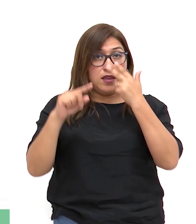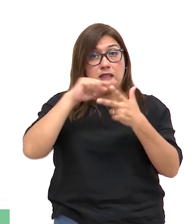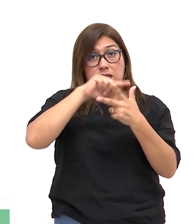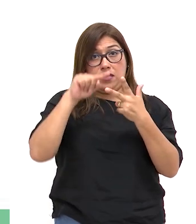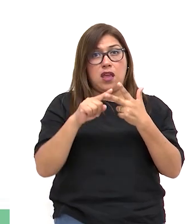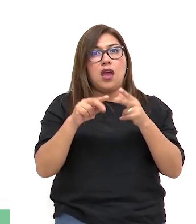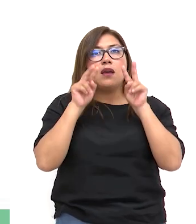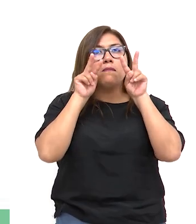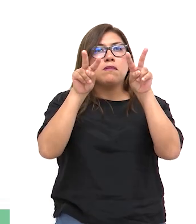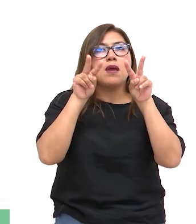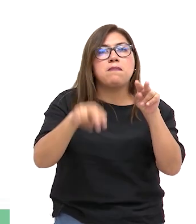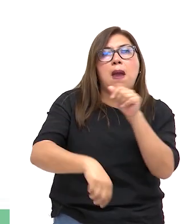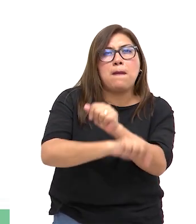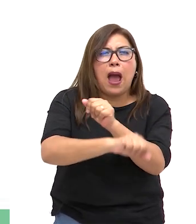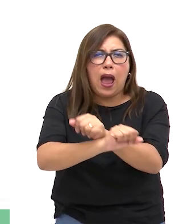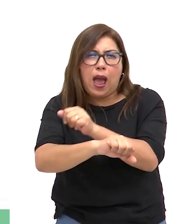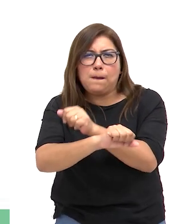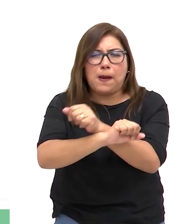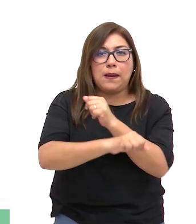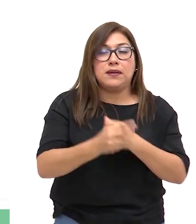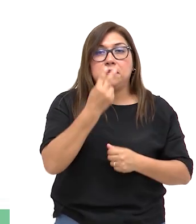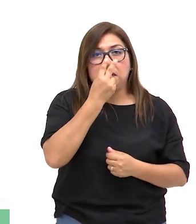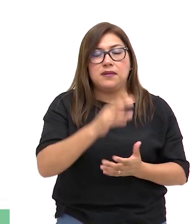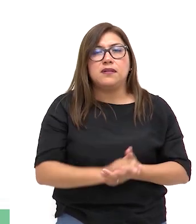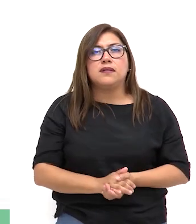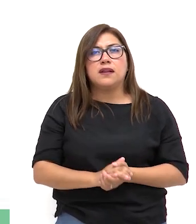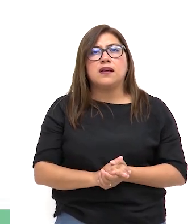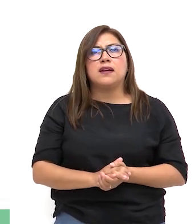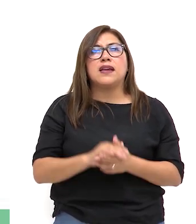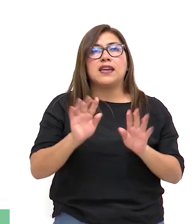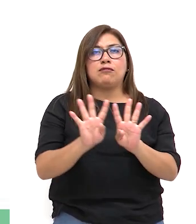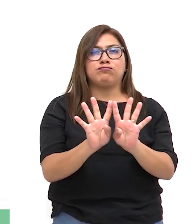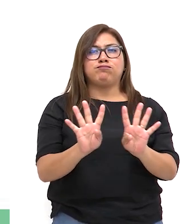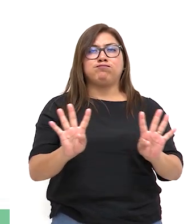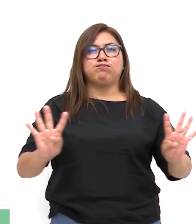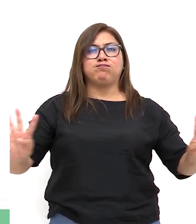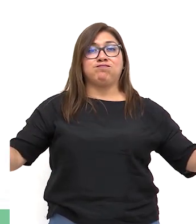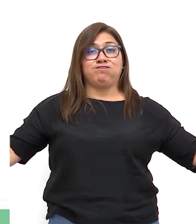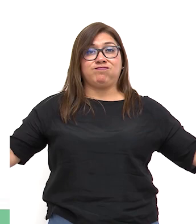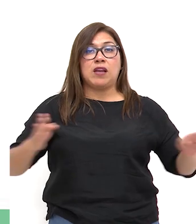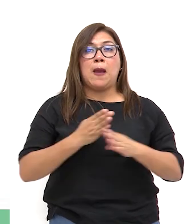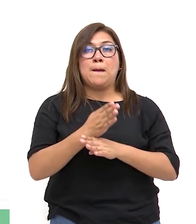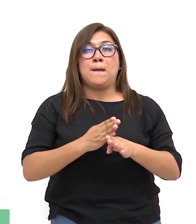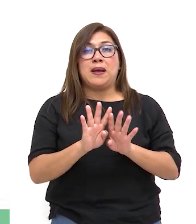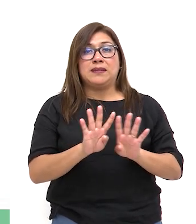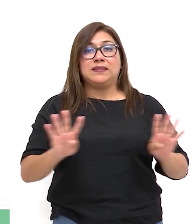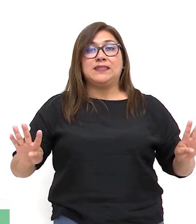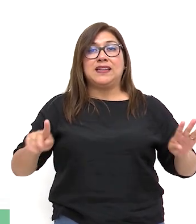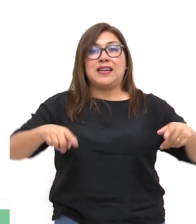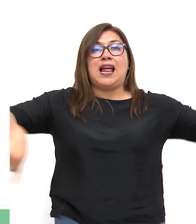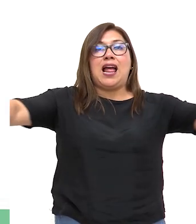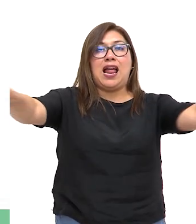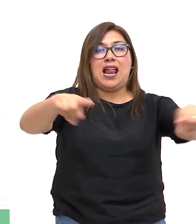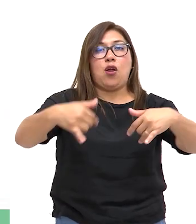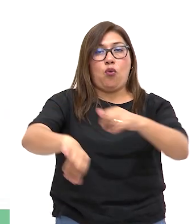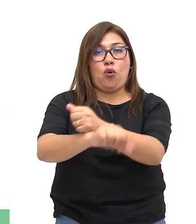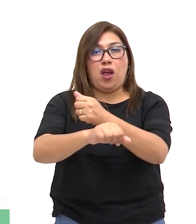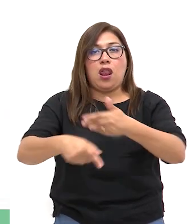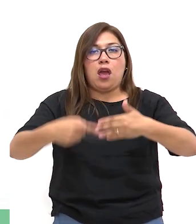viendo un partido deportivo. Y hay una cerca de madera que separa al público de la cancha.